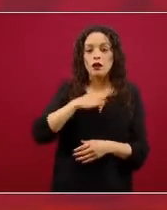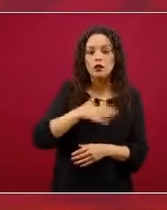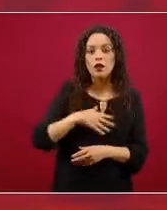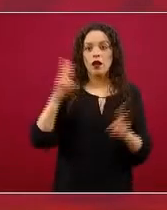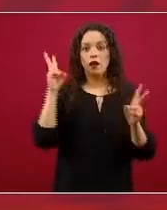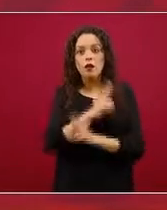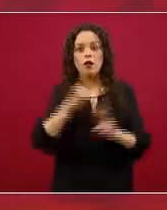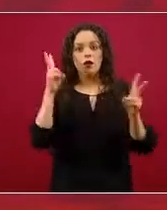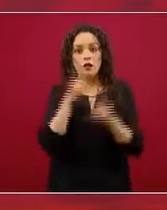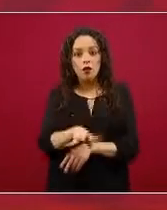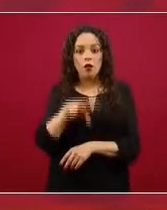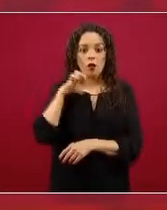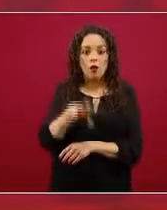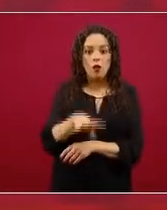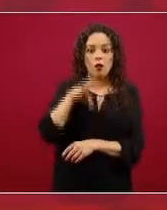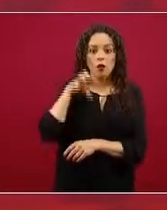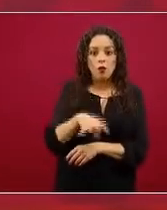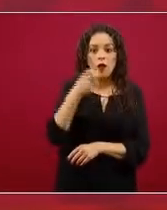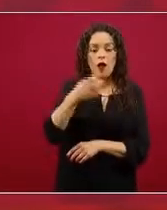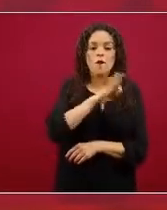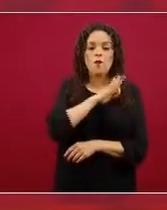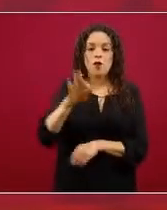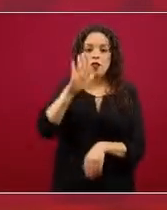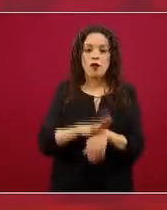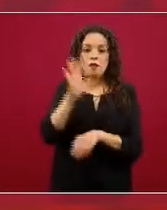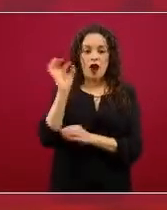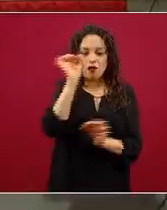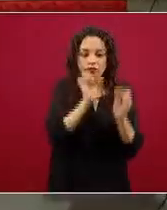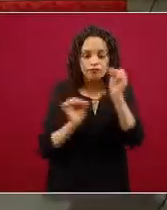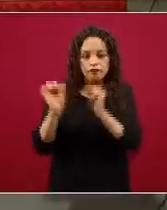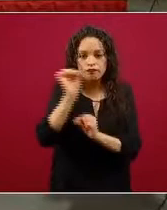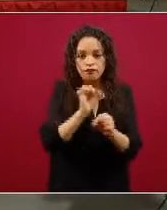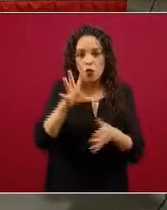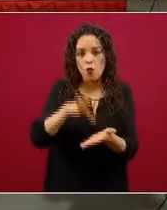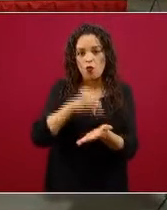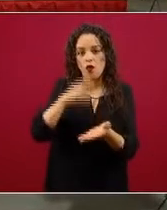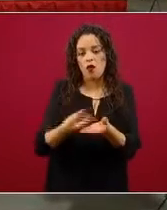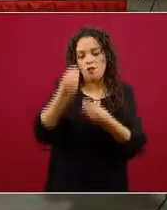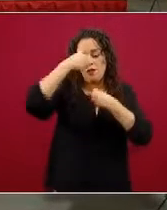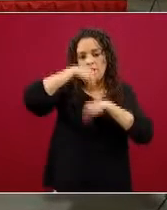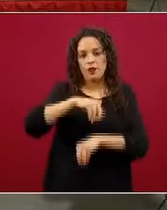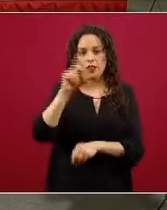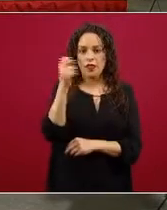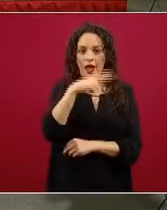pudiera incorporarse una mayor cantidad de partículas. Gracias.